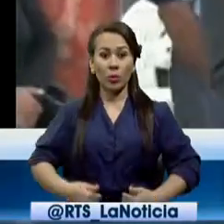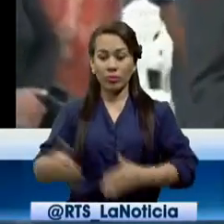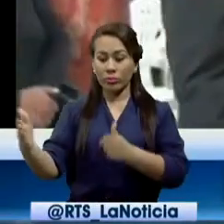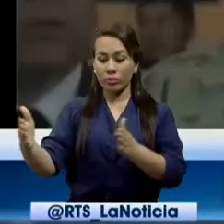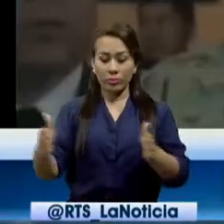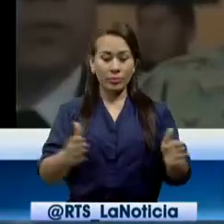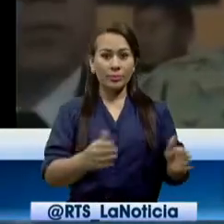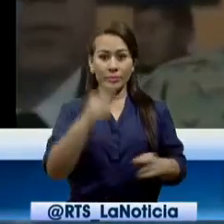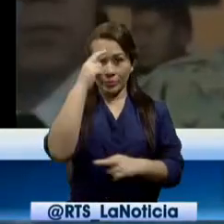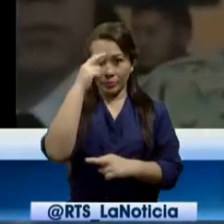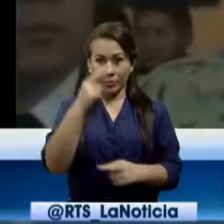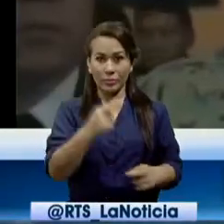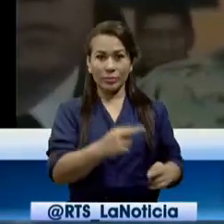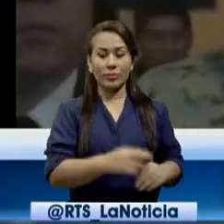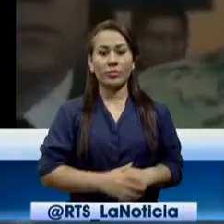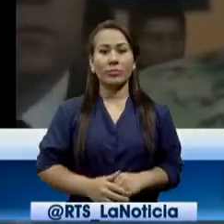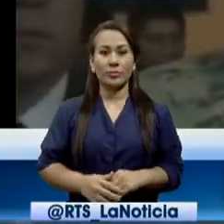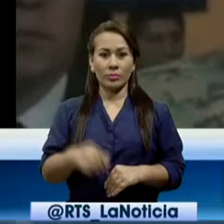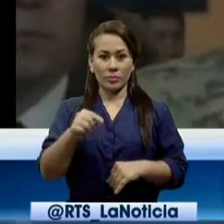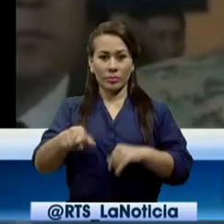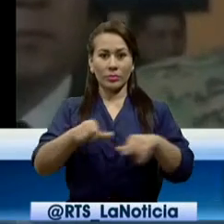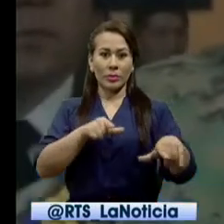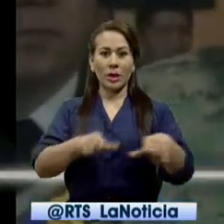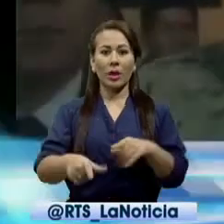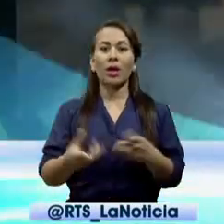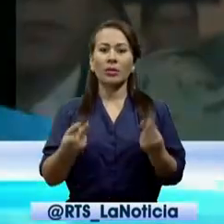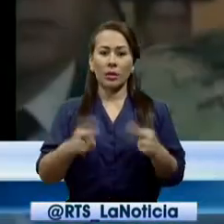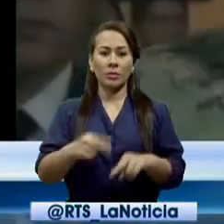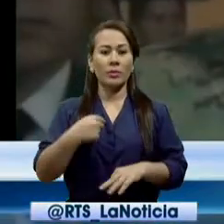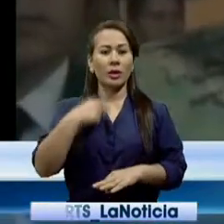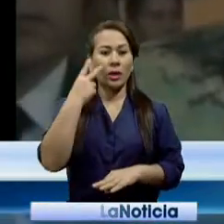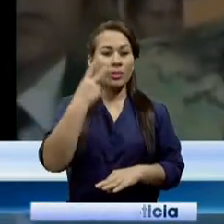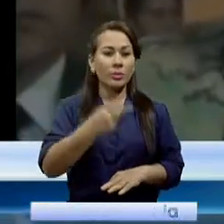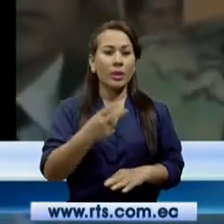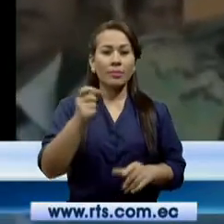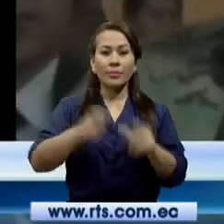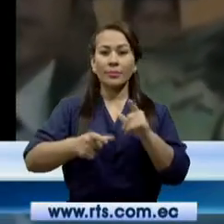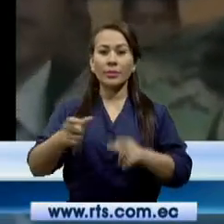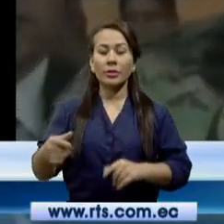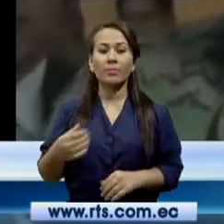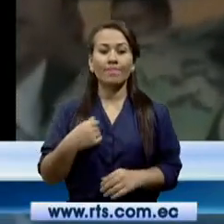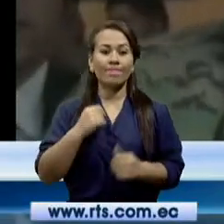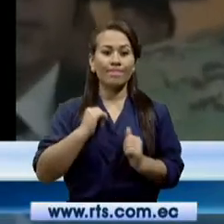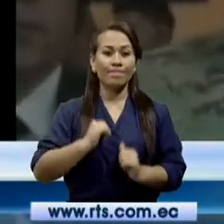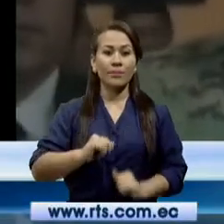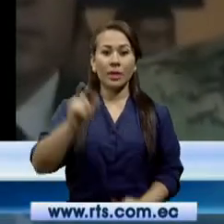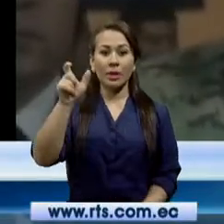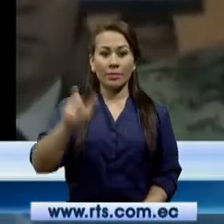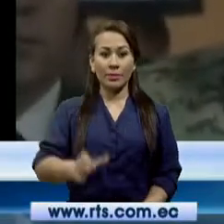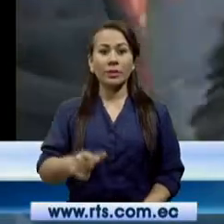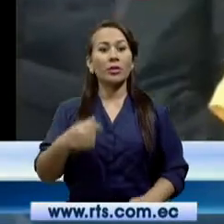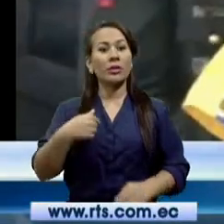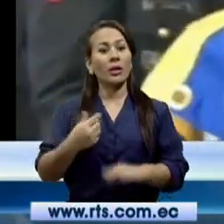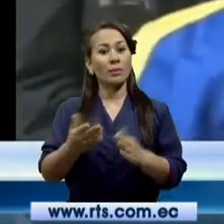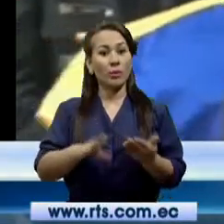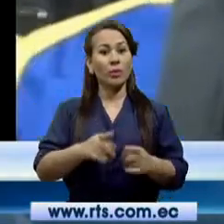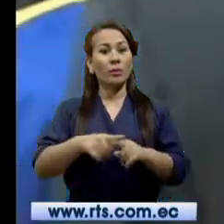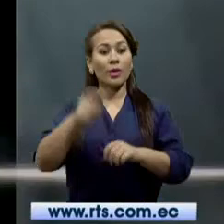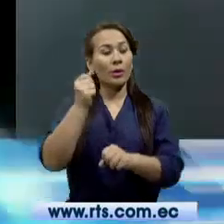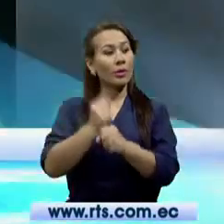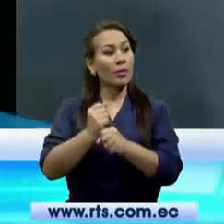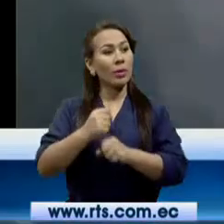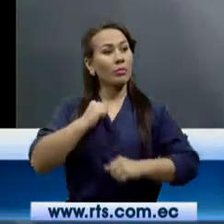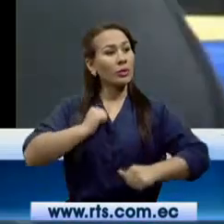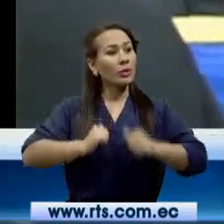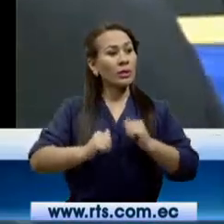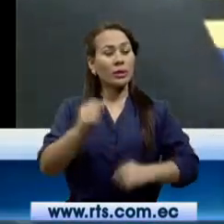de honor. Vamos a realizar el relatorio con los honores correspondientes, corresponde como militar, caído en el cumplimiento del deber. Con mucha tristeza